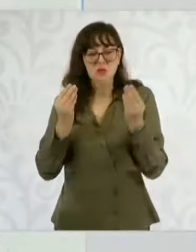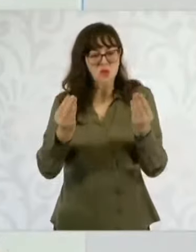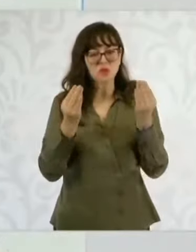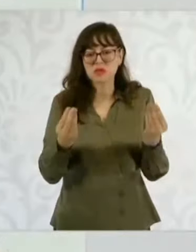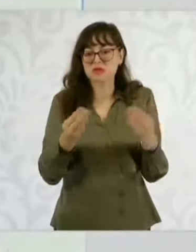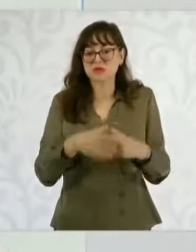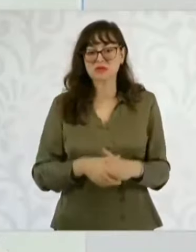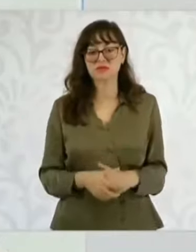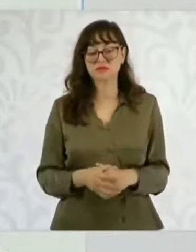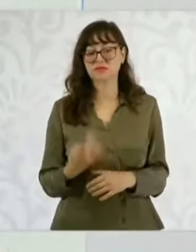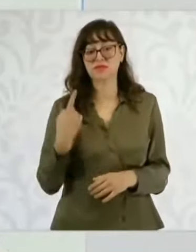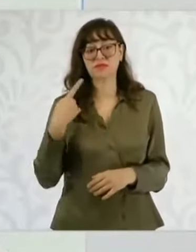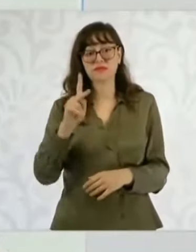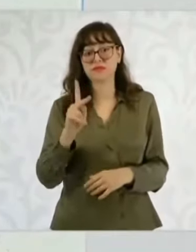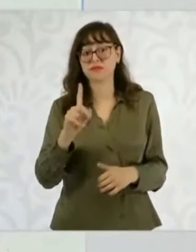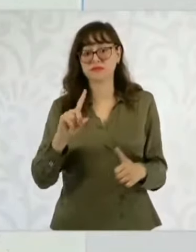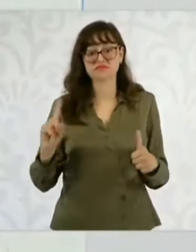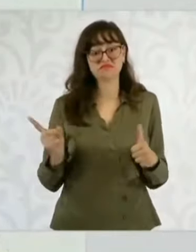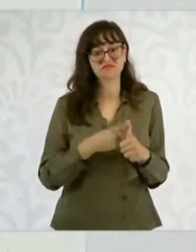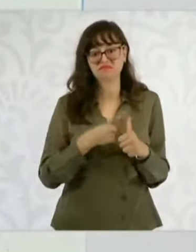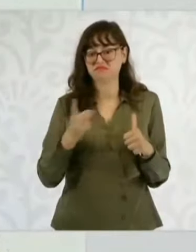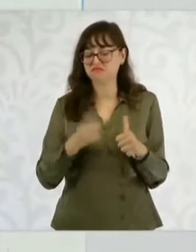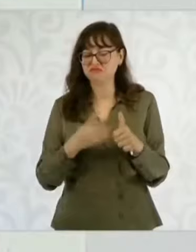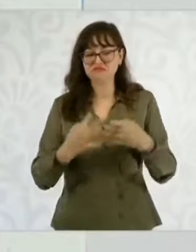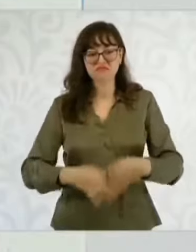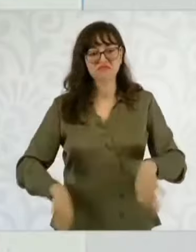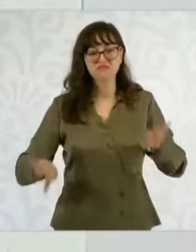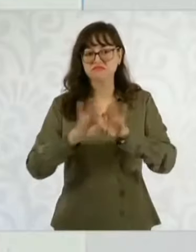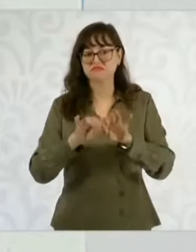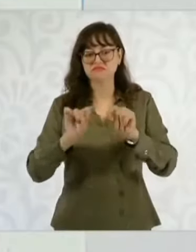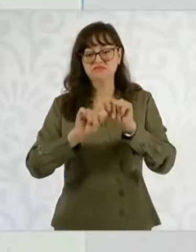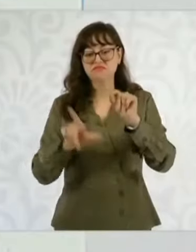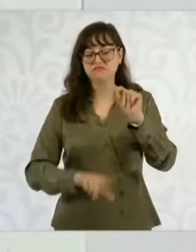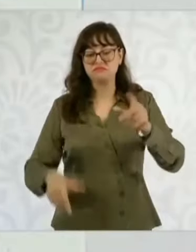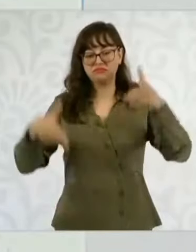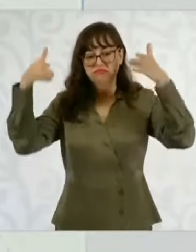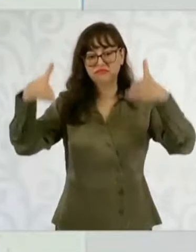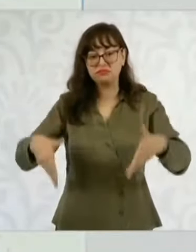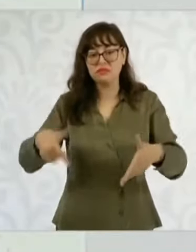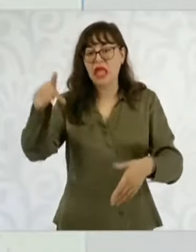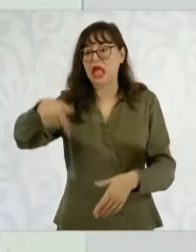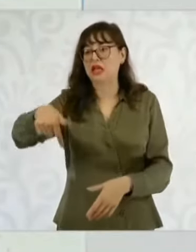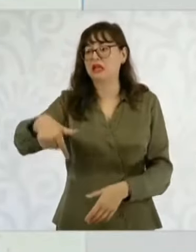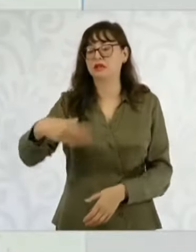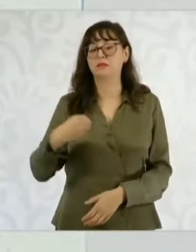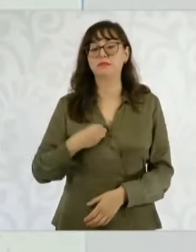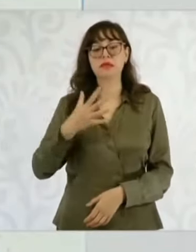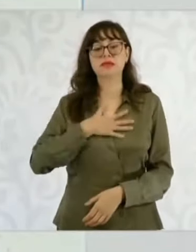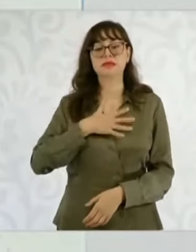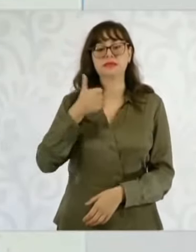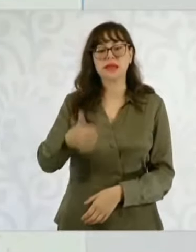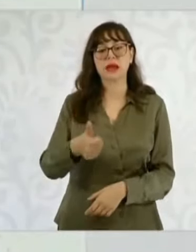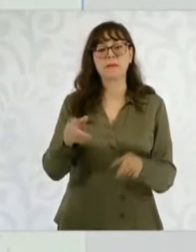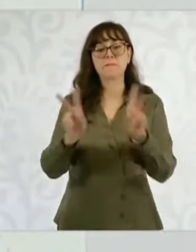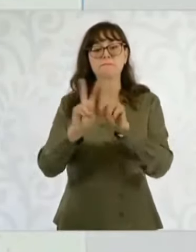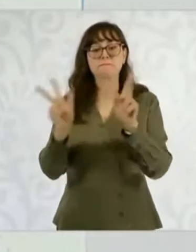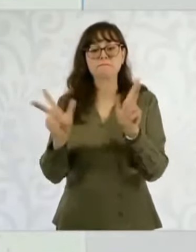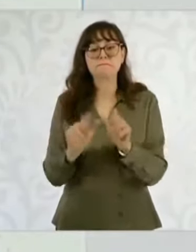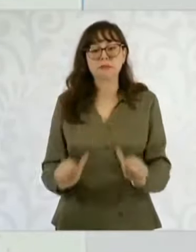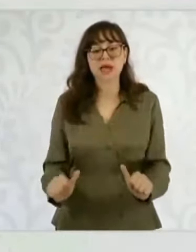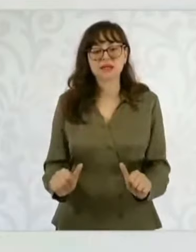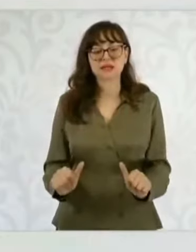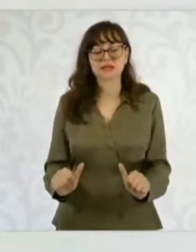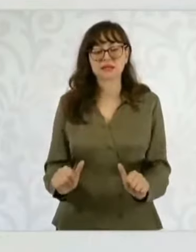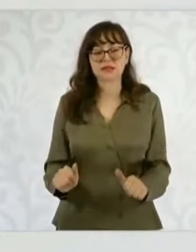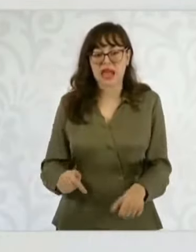debemos tener es a seguir construyendo bienestar y paz en México. Ese es a donde